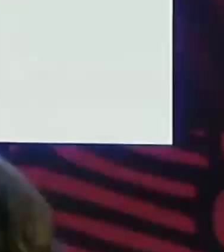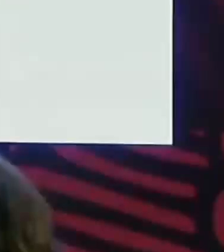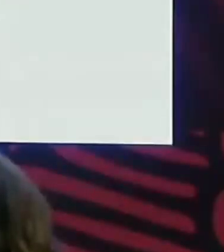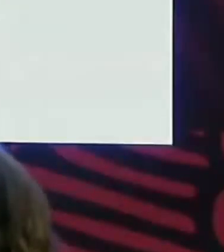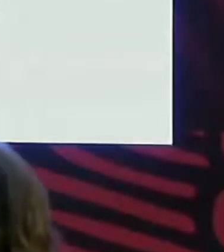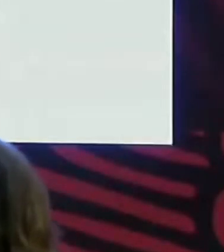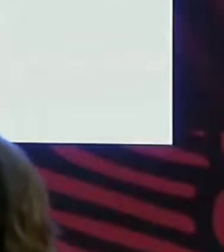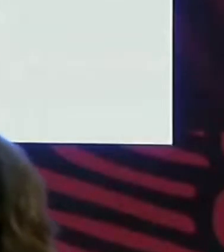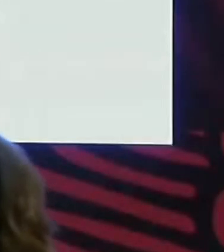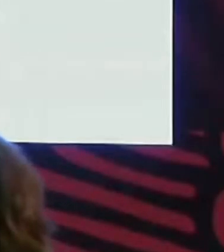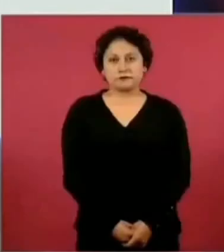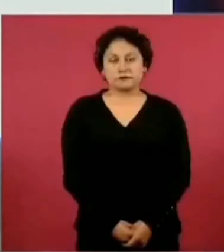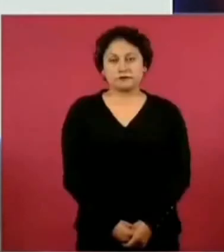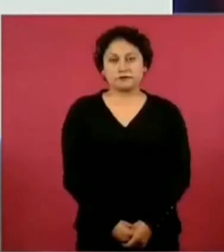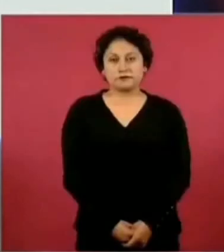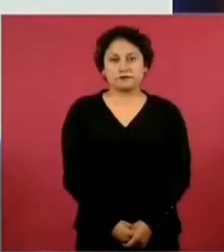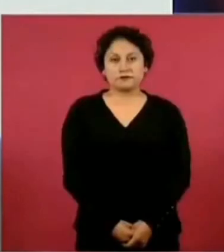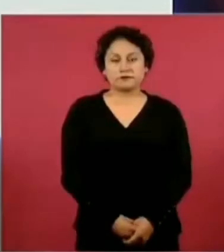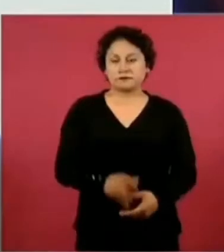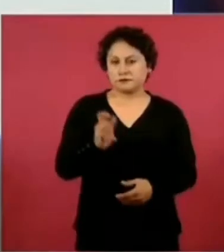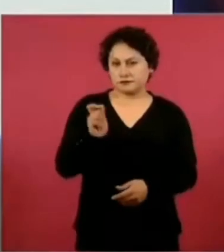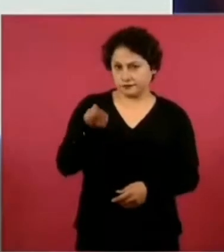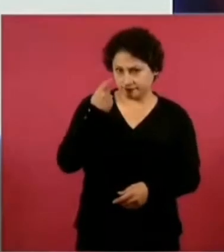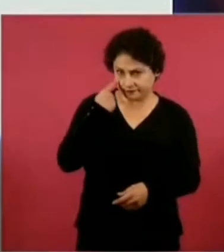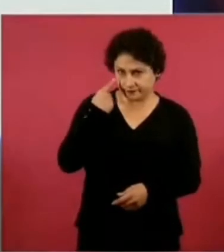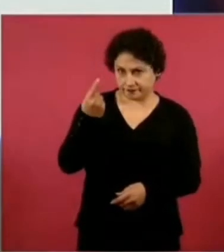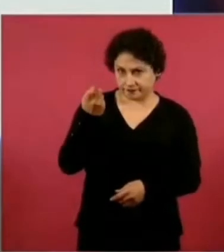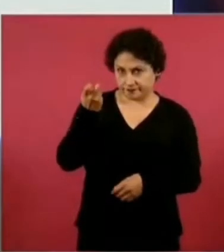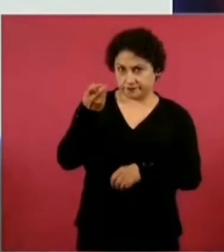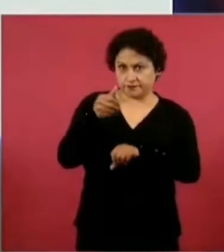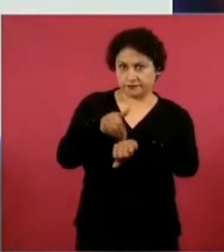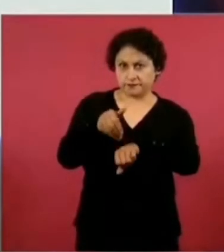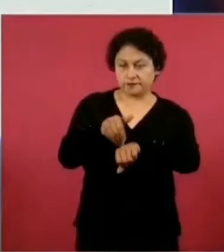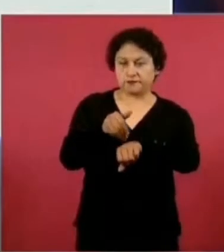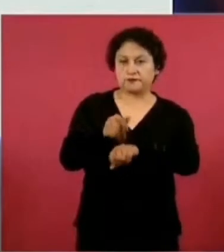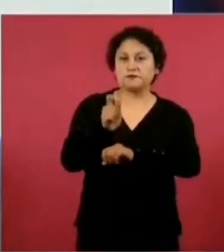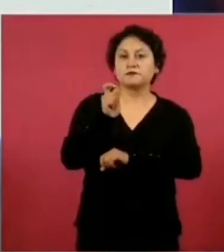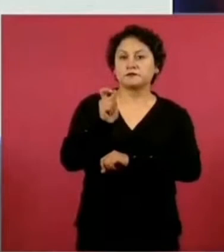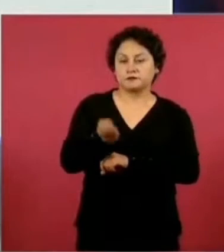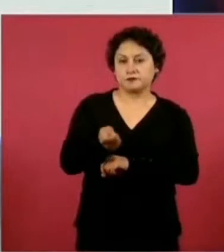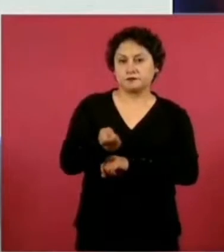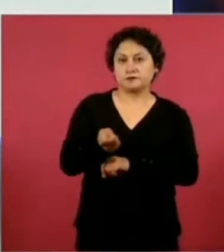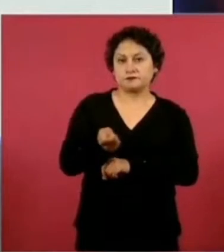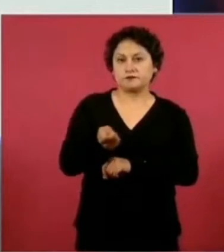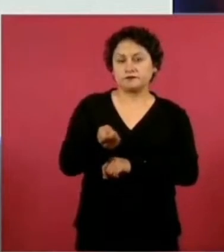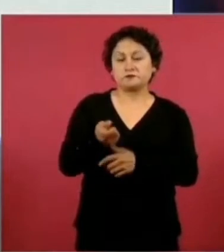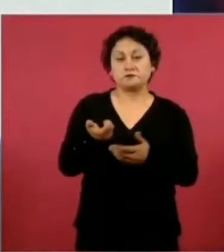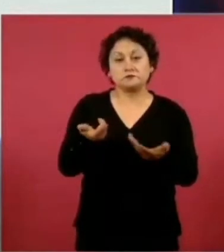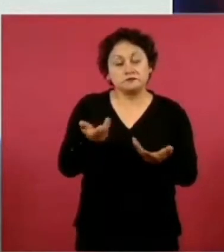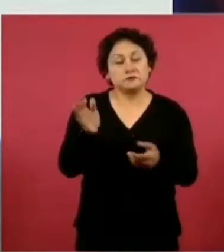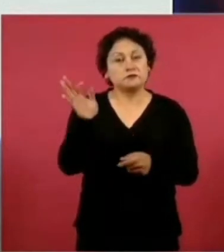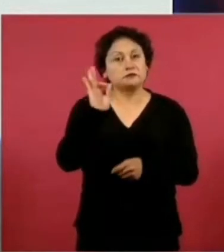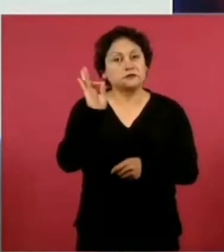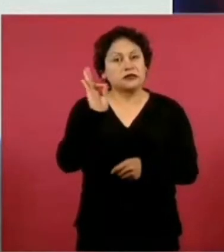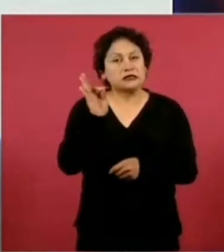Esto significa que si fuese nominal estaríamos hablando de un incremento